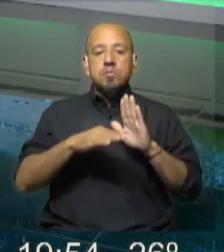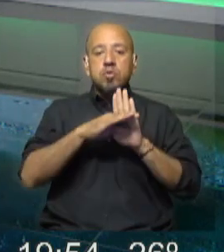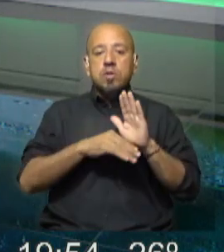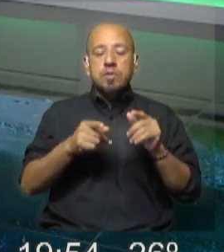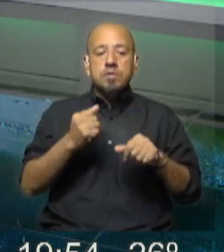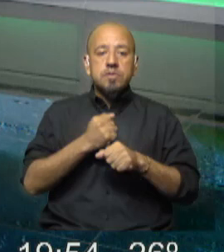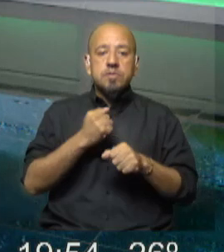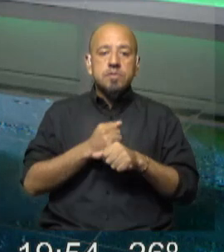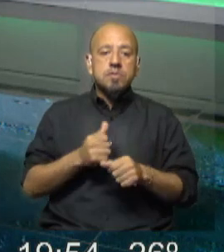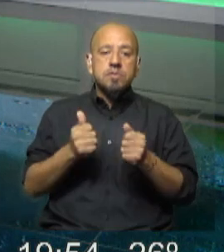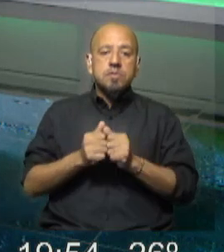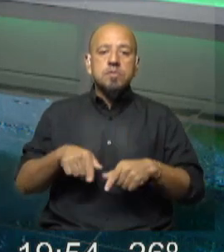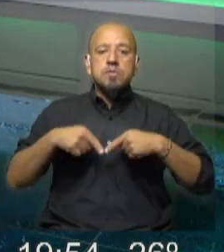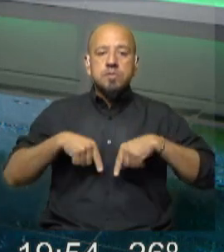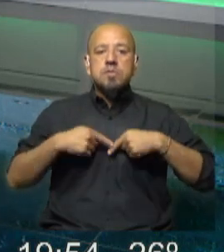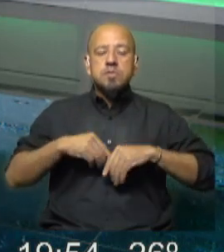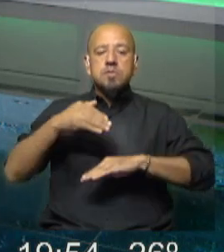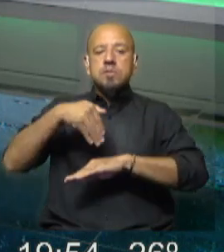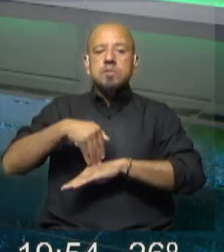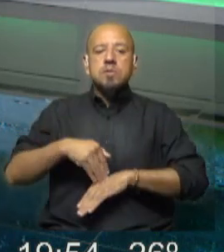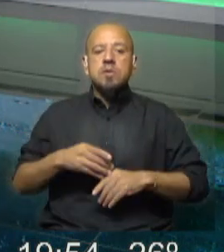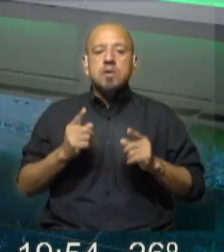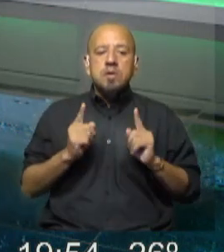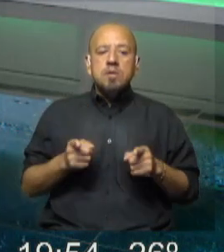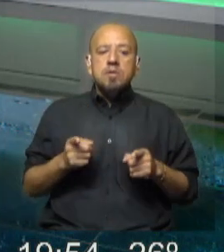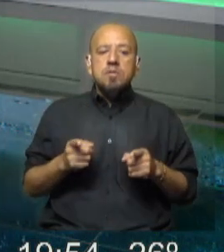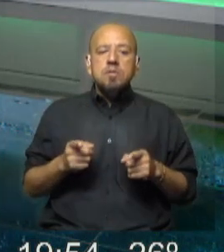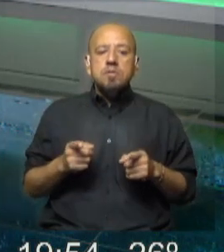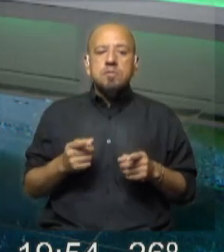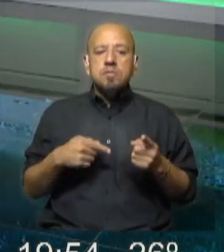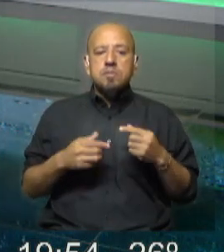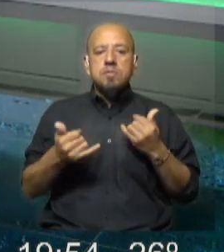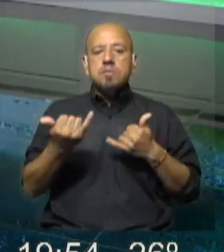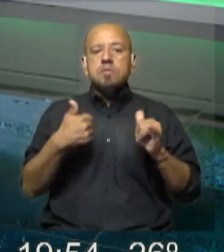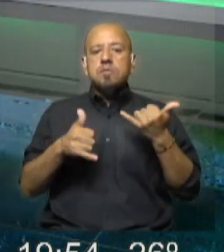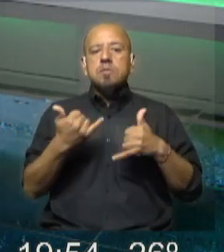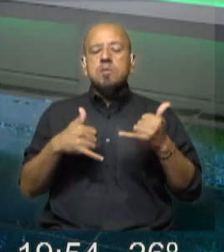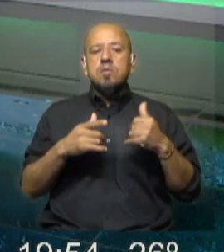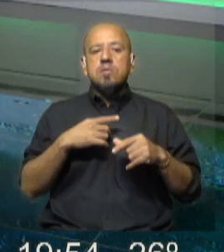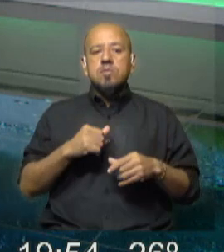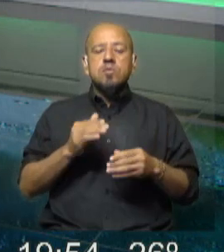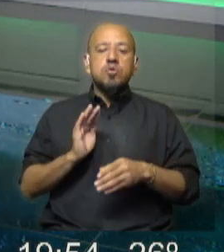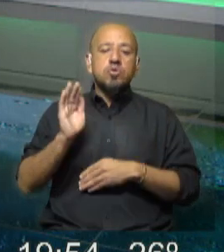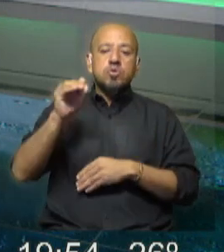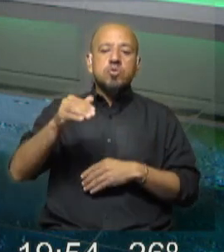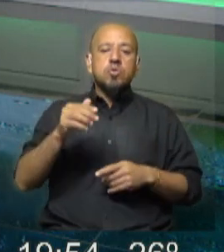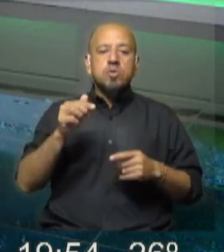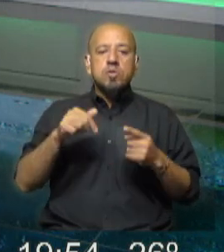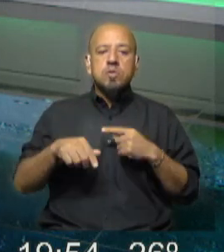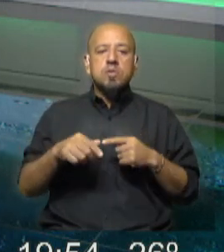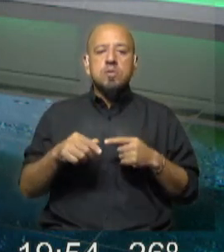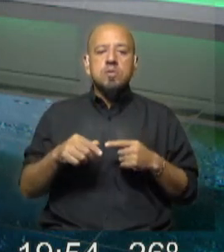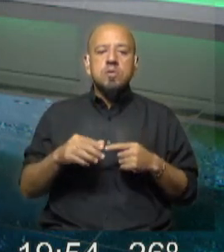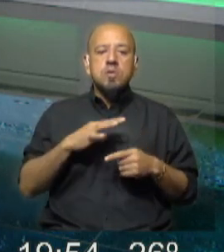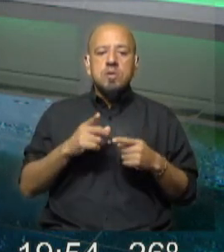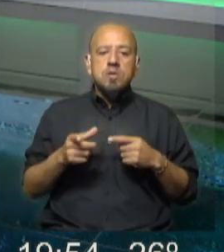intendencias y los municipios. Y también ha recabado mucha información acerca de las olas de nuestra costa,